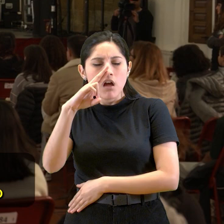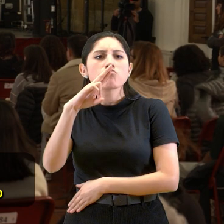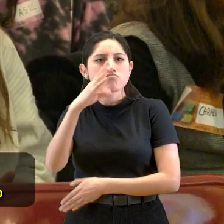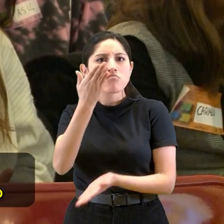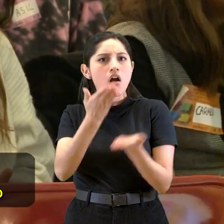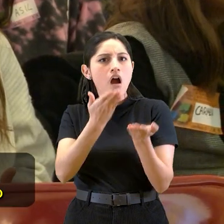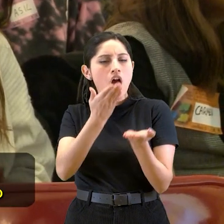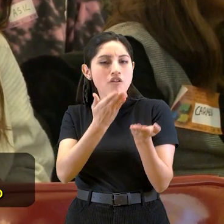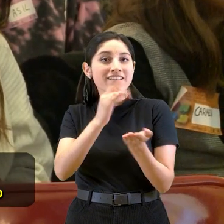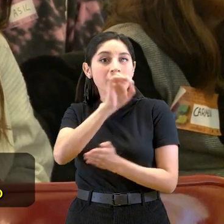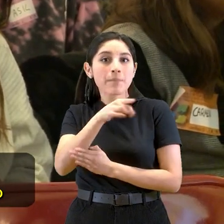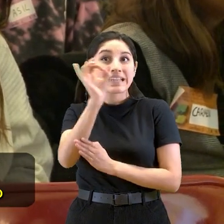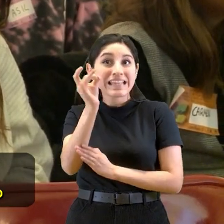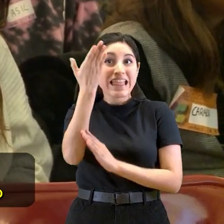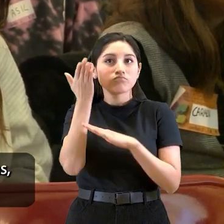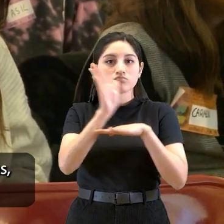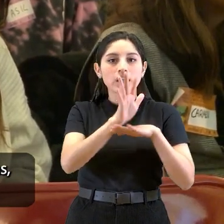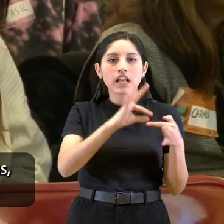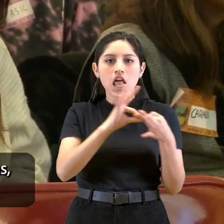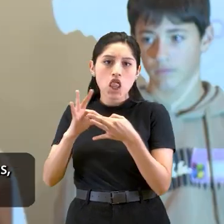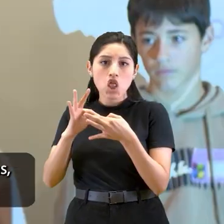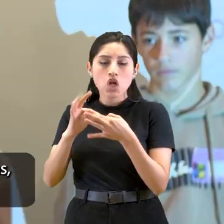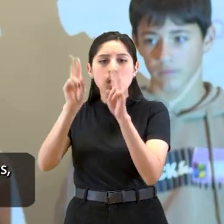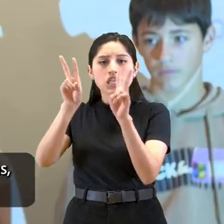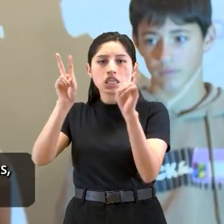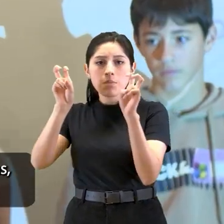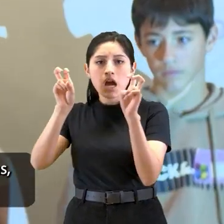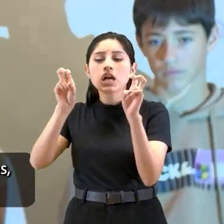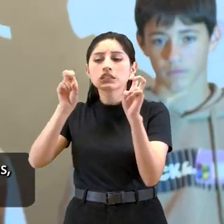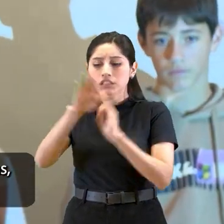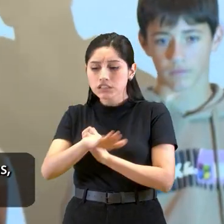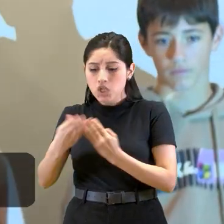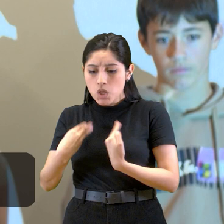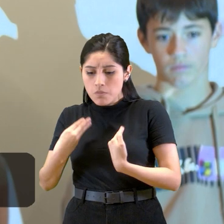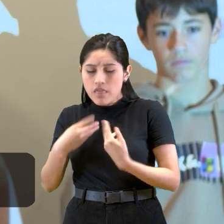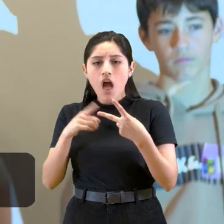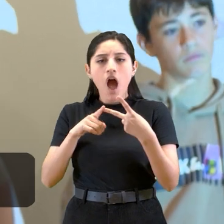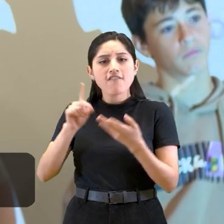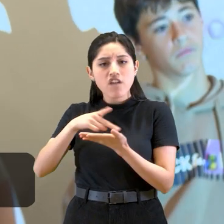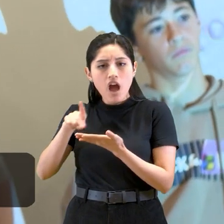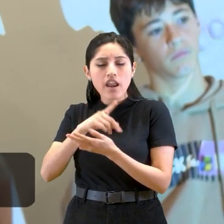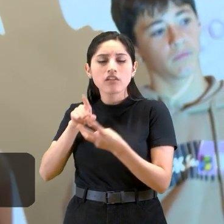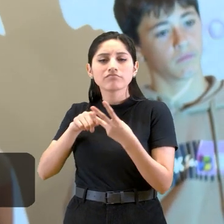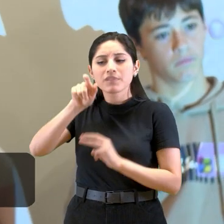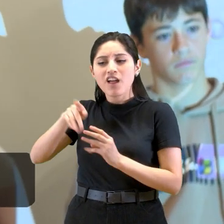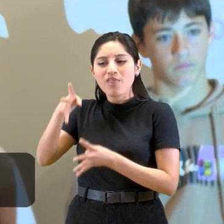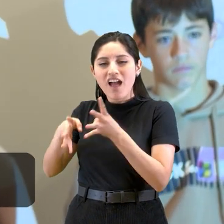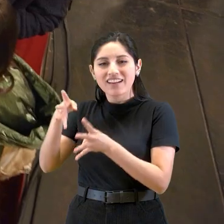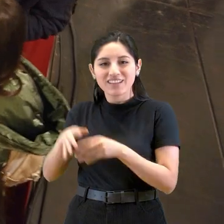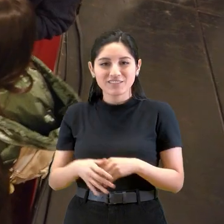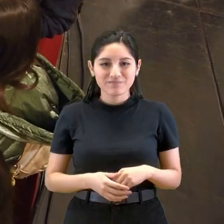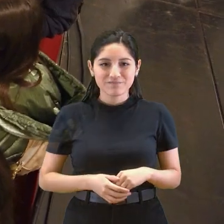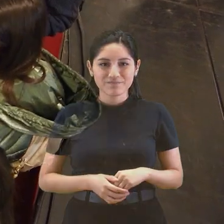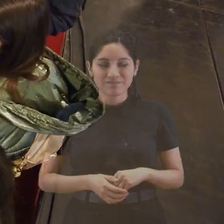respetan, valoran y se proponen ideas sobre cuestiones que afectan a la vida de los menores, a la vida de Viana y a su ciudadanía.